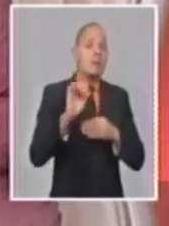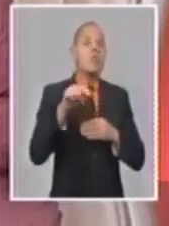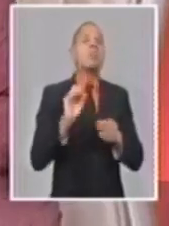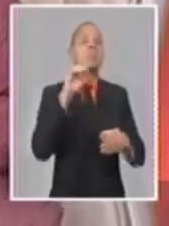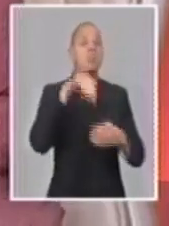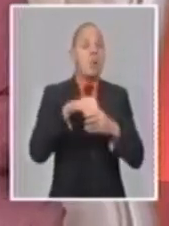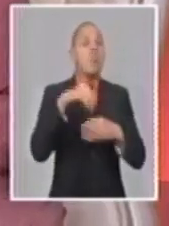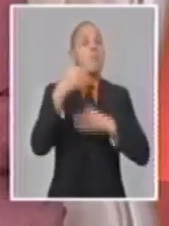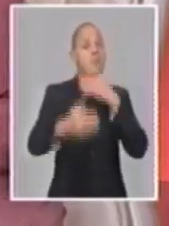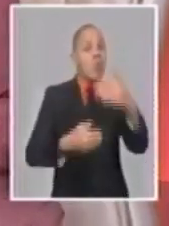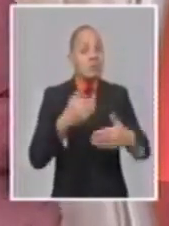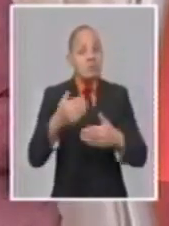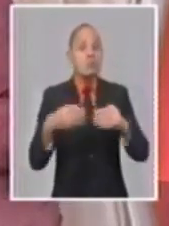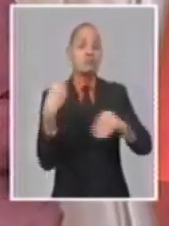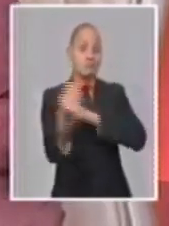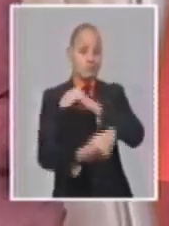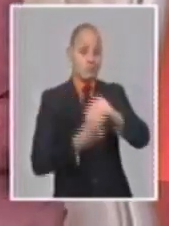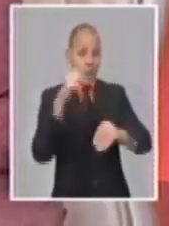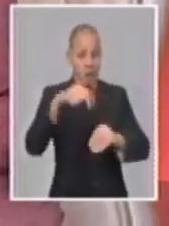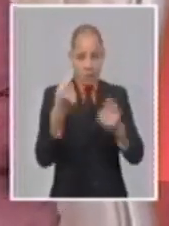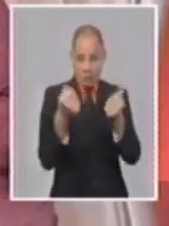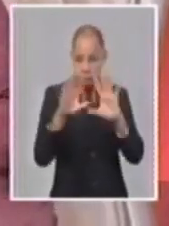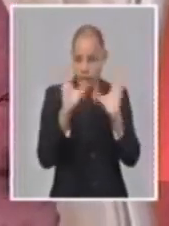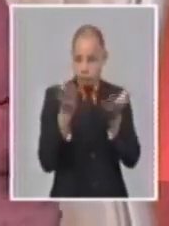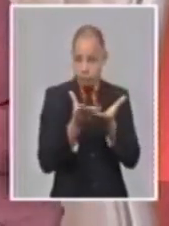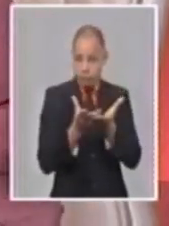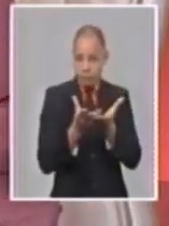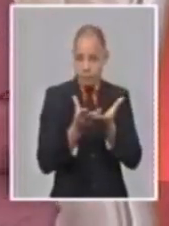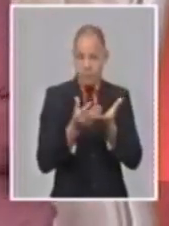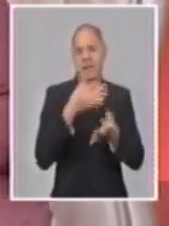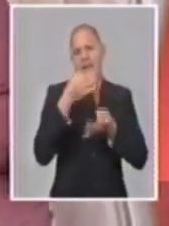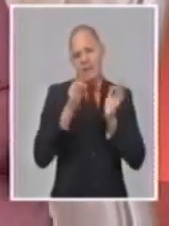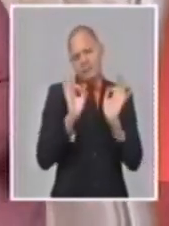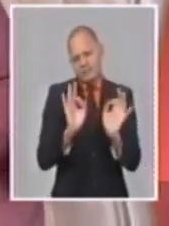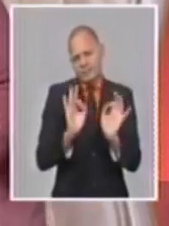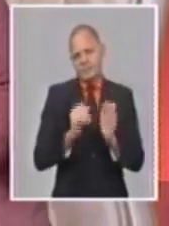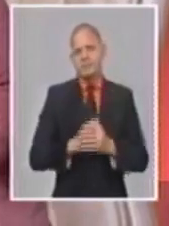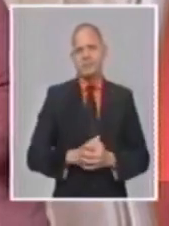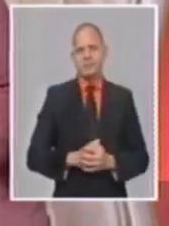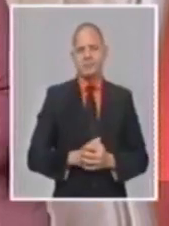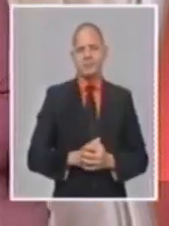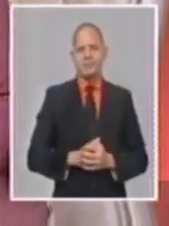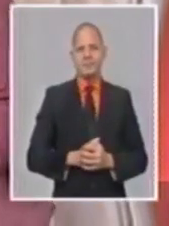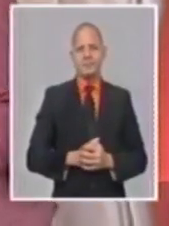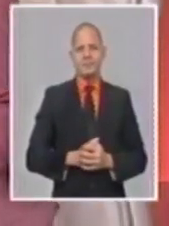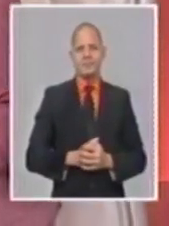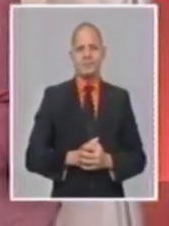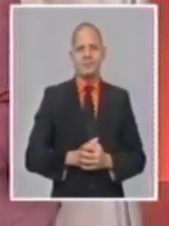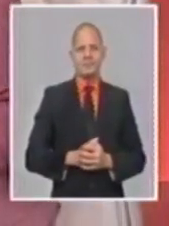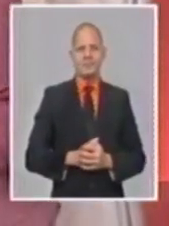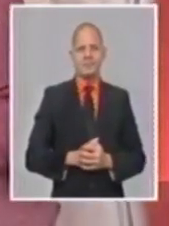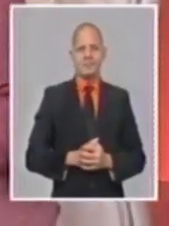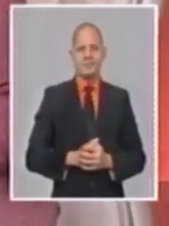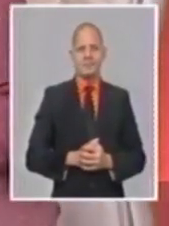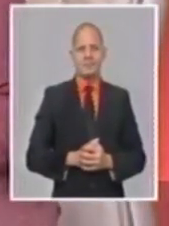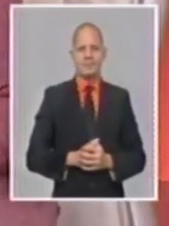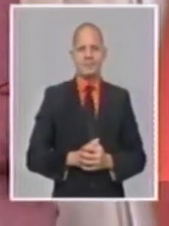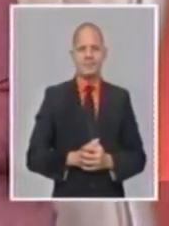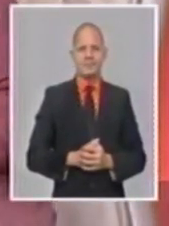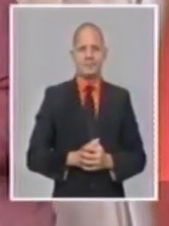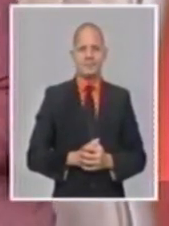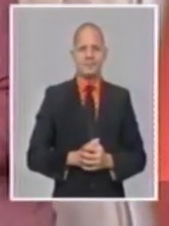del ordenamiento monetario, y que como siempre insistimos, no es sólo una devaluación de la moneda.